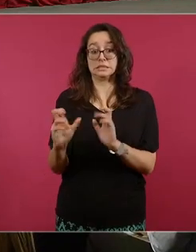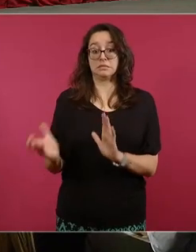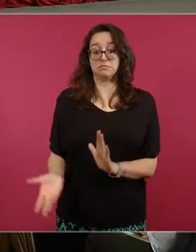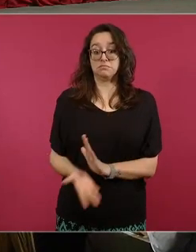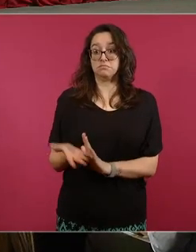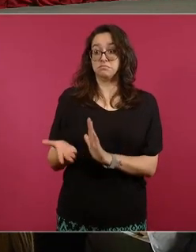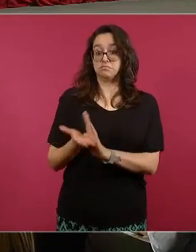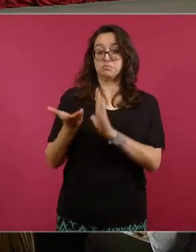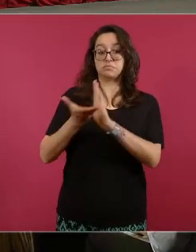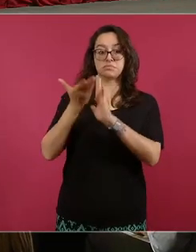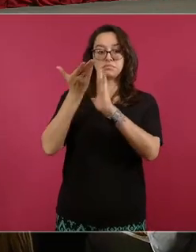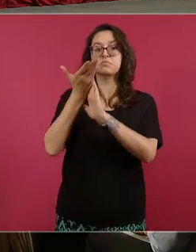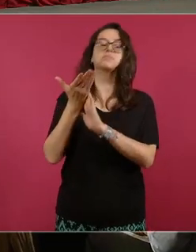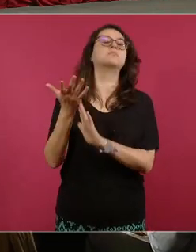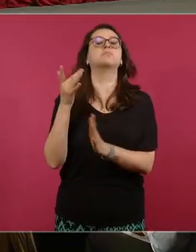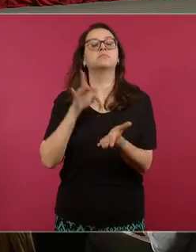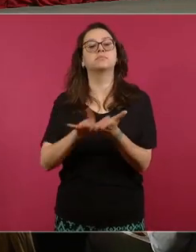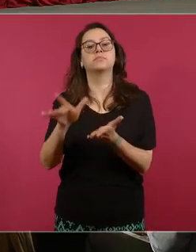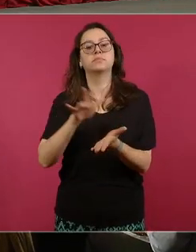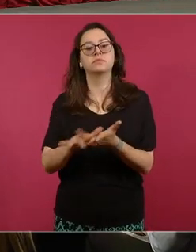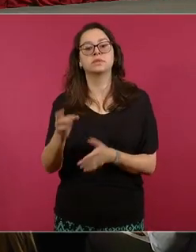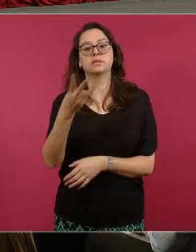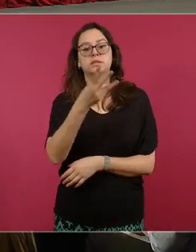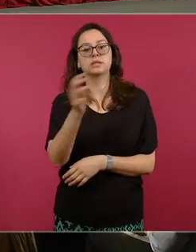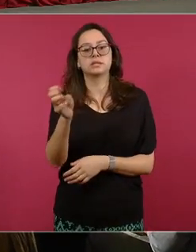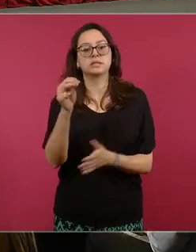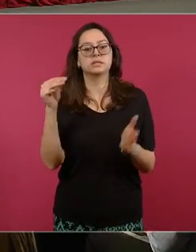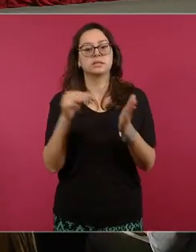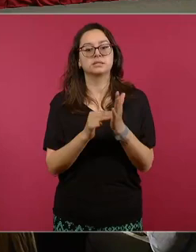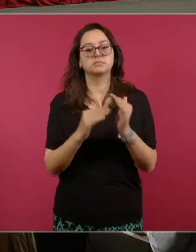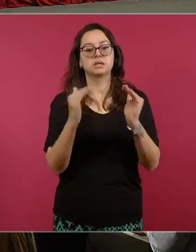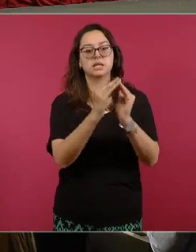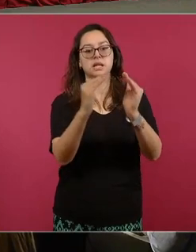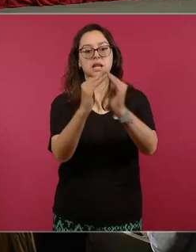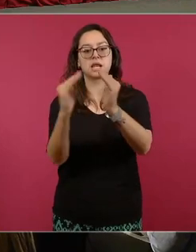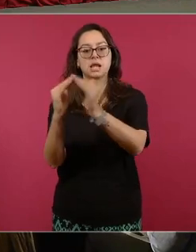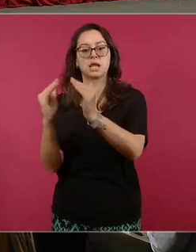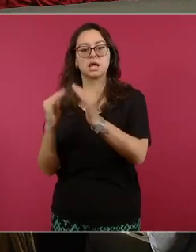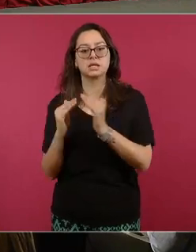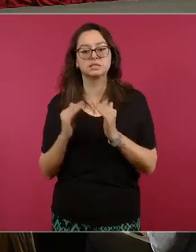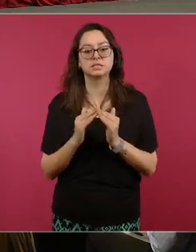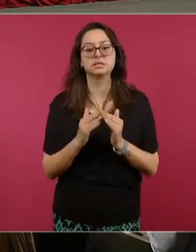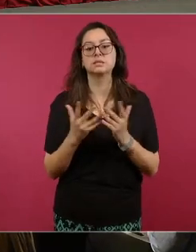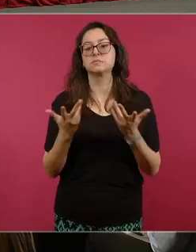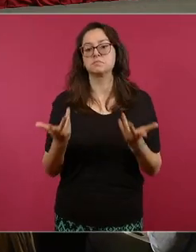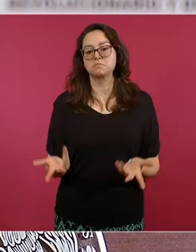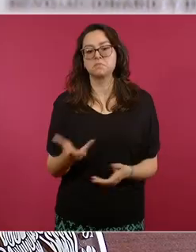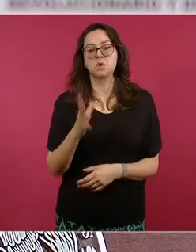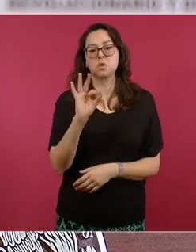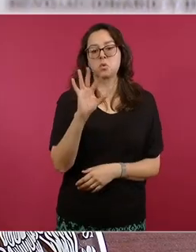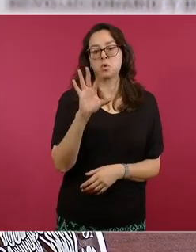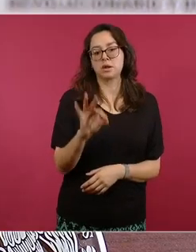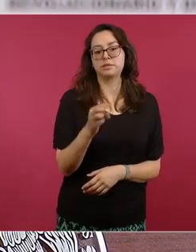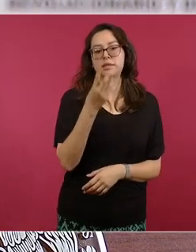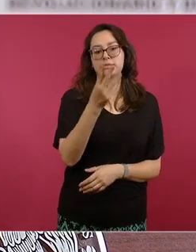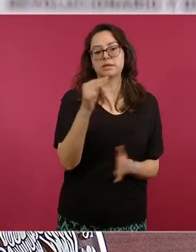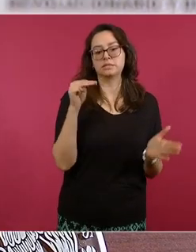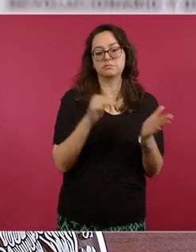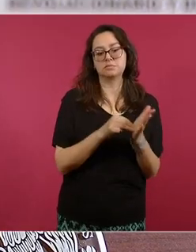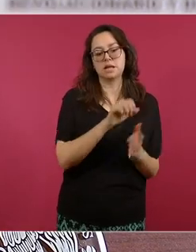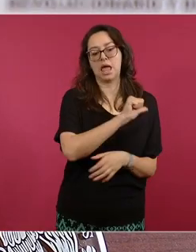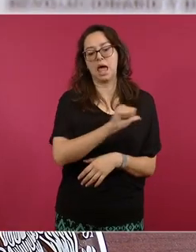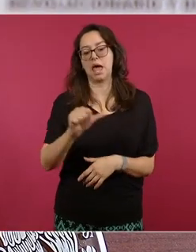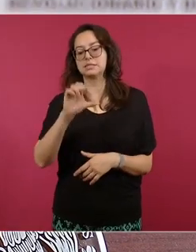hemos apoyado a más de 300 mil viviendas con apoyos que van entre los 43 mil y